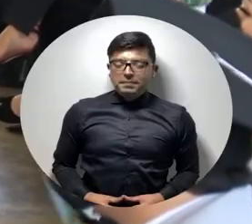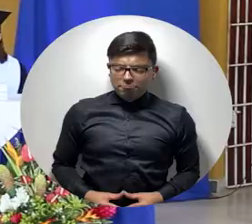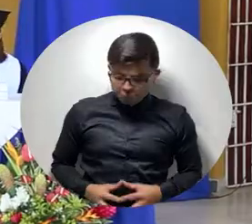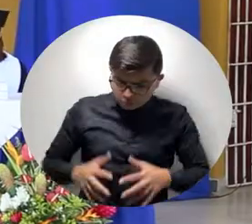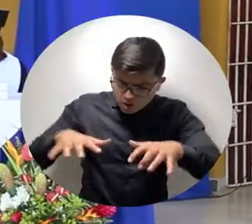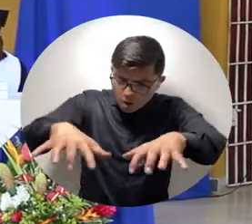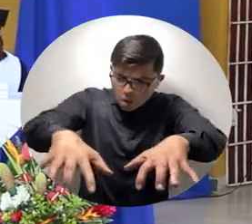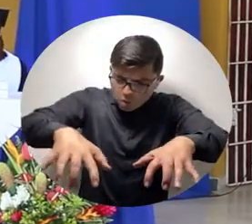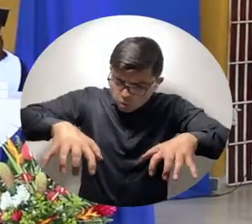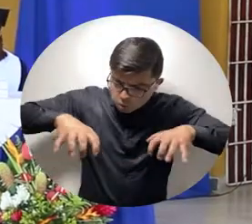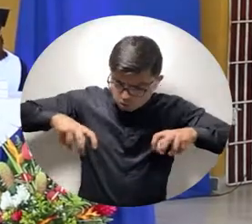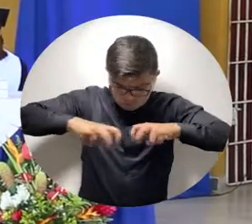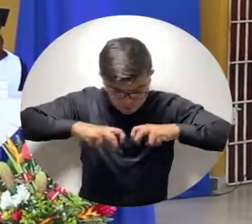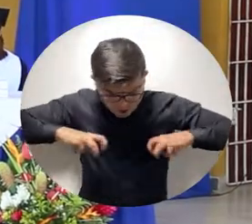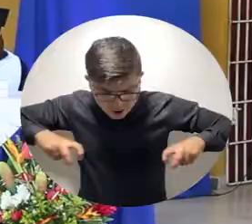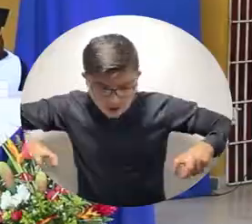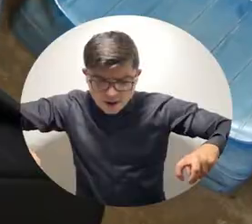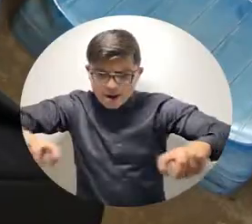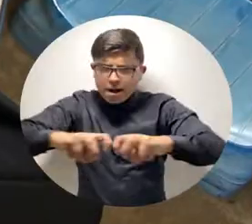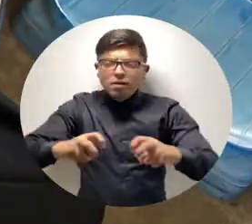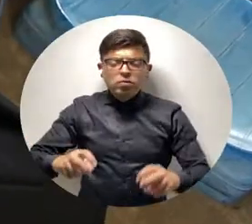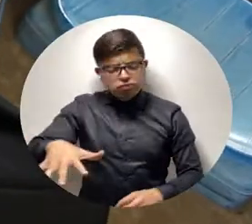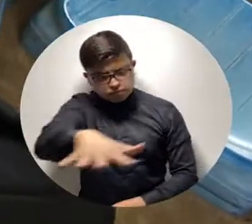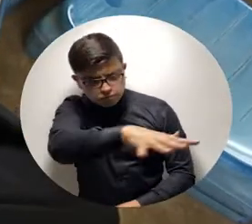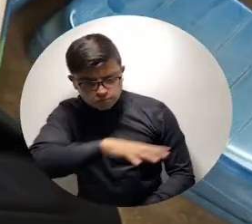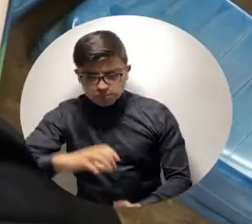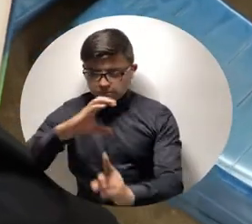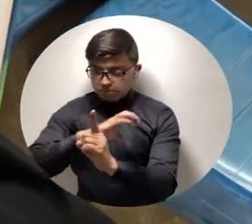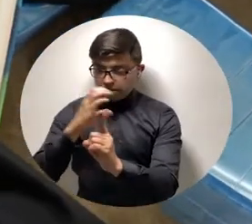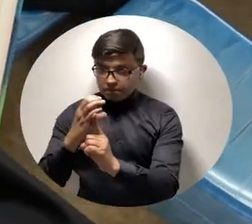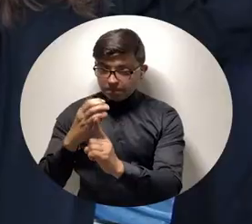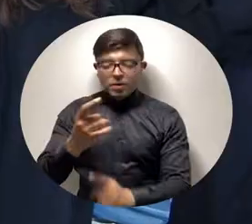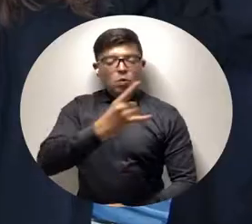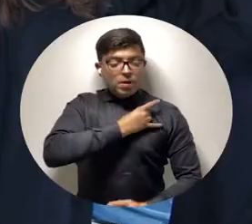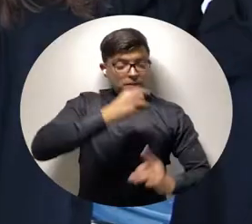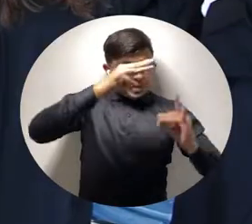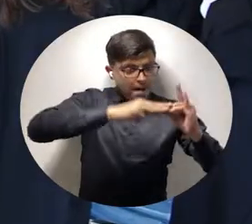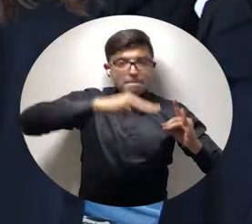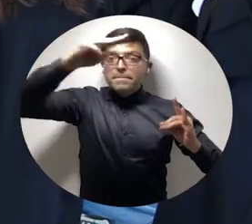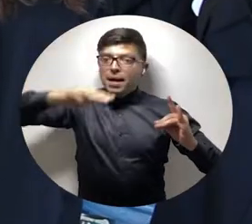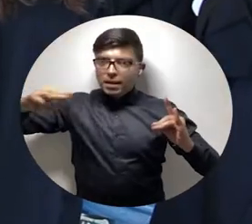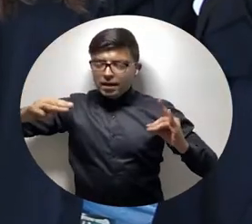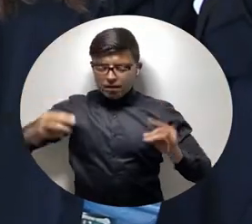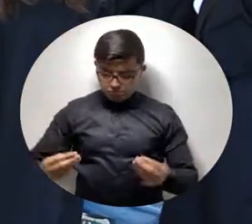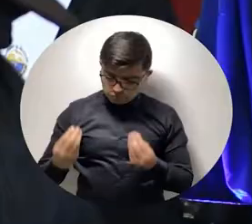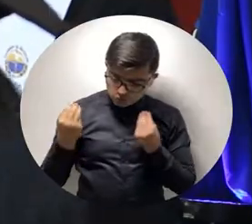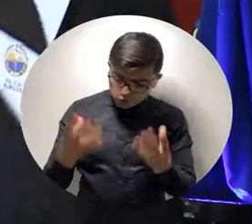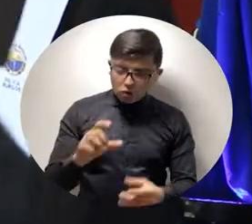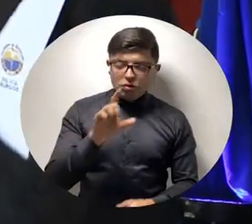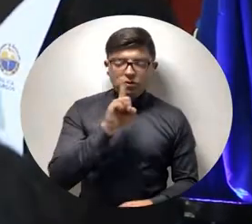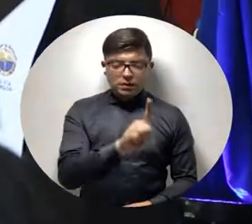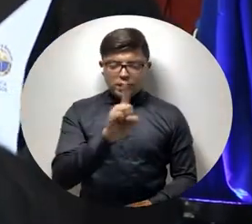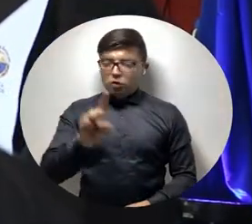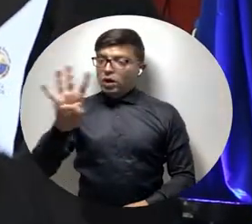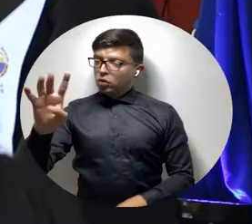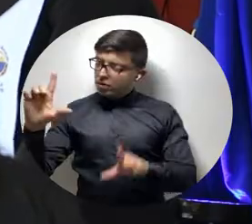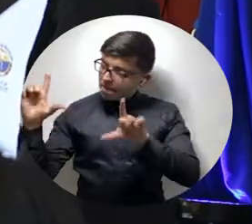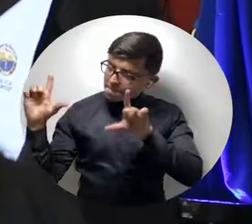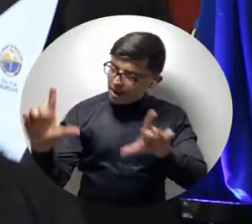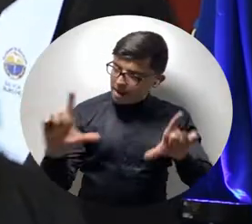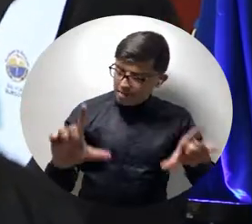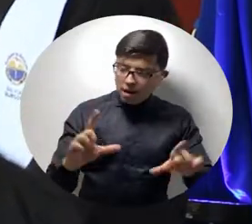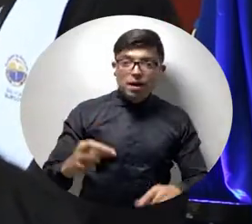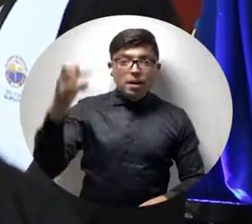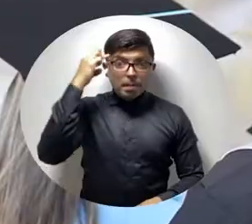En una solemne ceremonia realizada en el Hemiciclo Cultural, la Universidad del Magdalena entregó 114 títulos posgraduales a